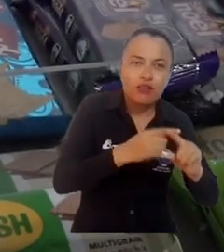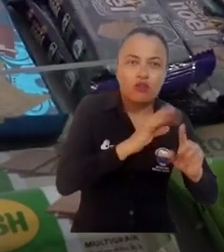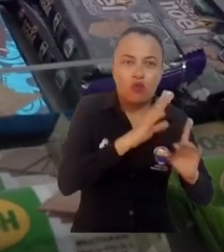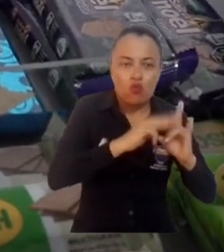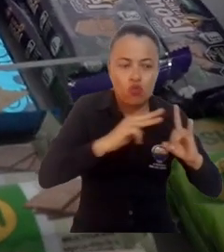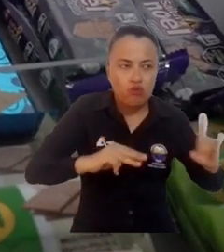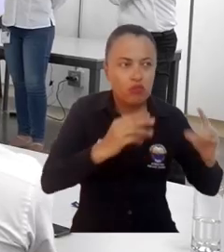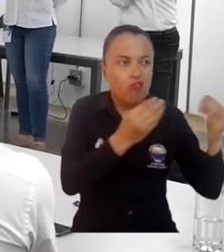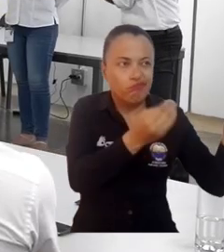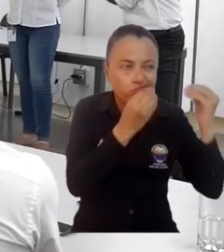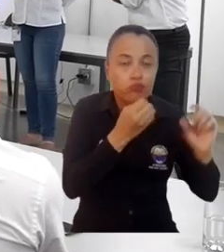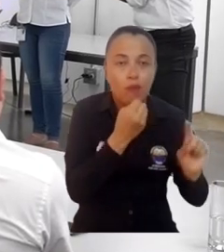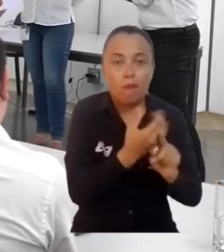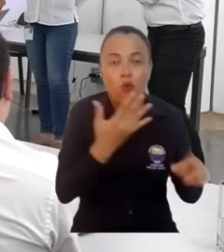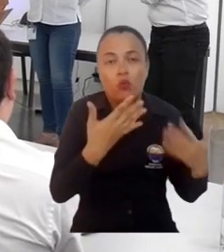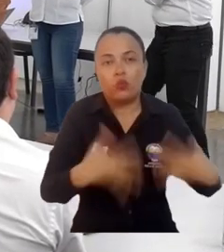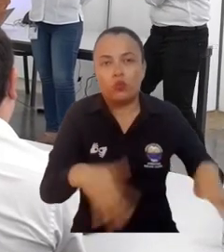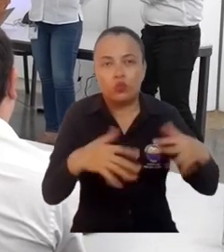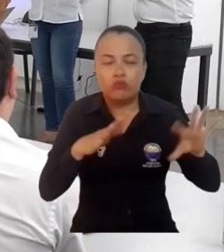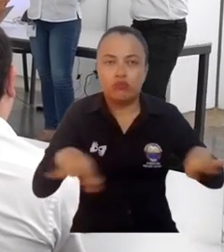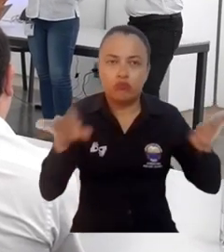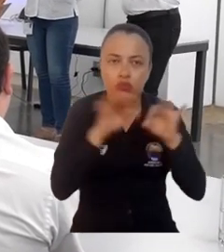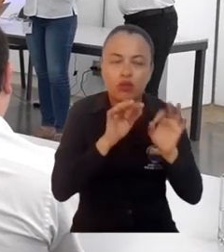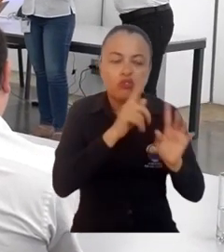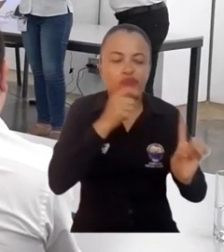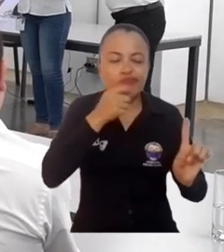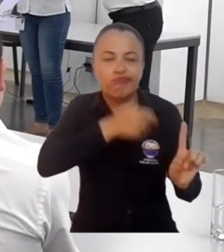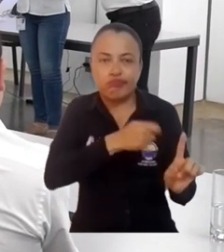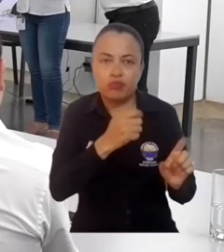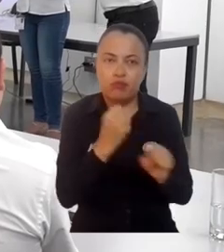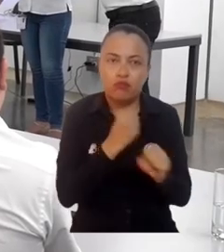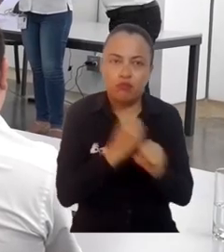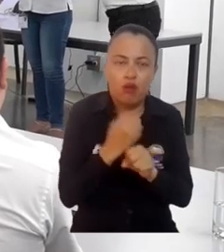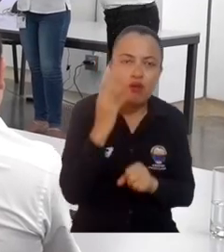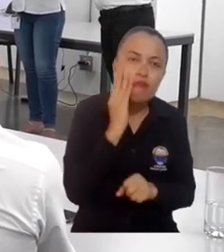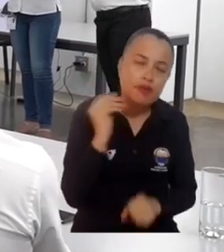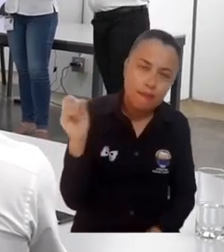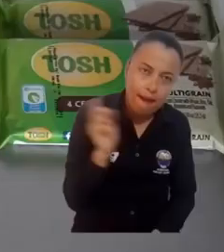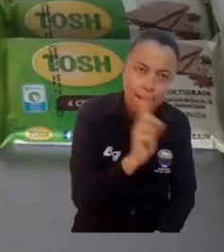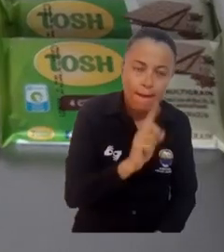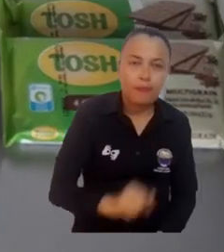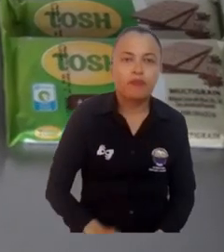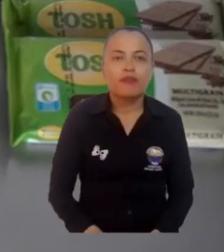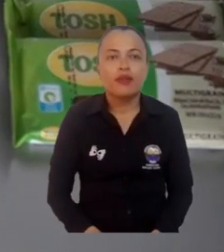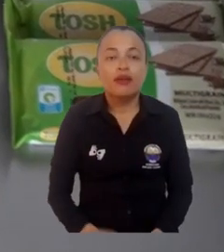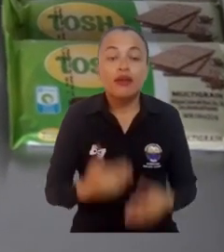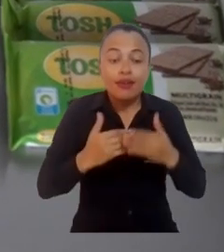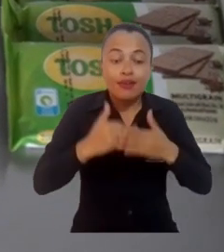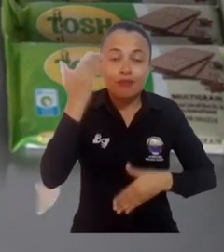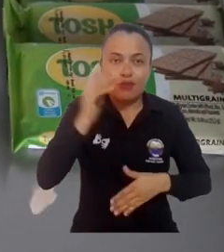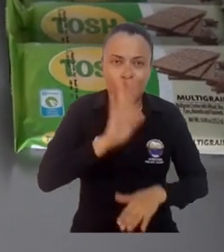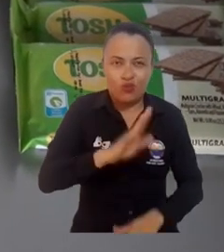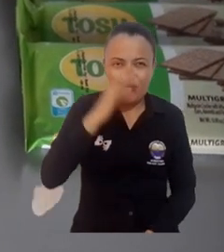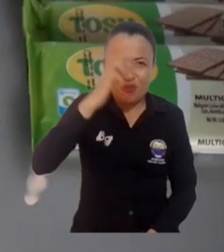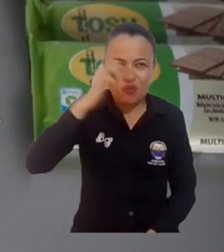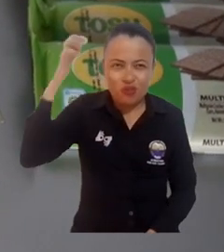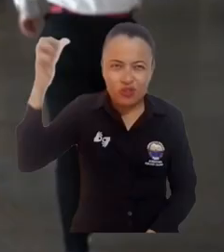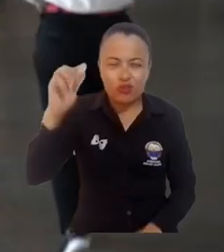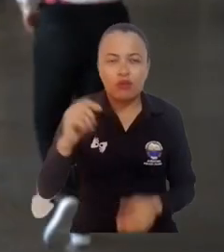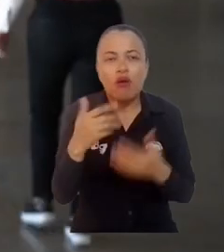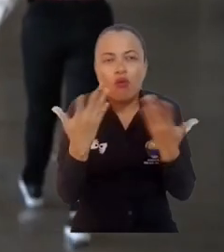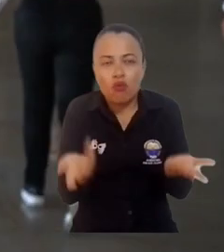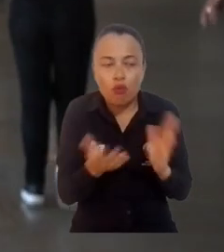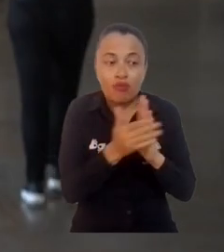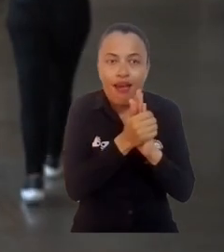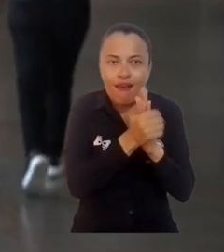uno de sus roles de trabajo. Iniciar como profesional en toda la parte, primero de esas habilidades